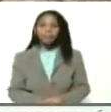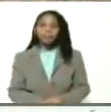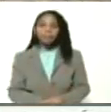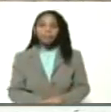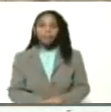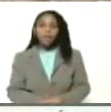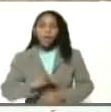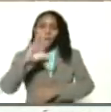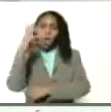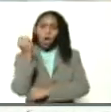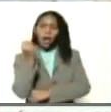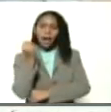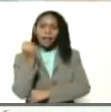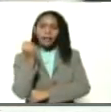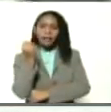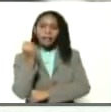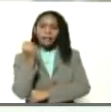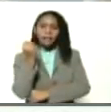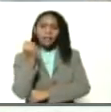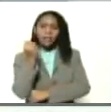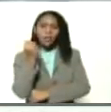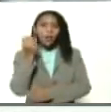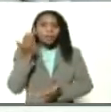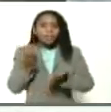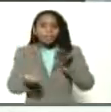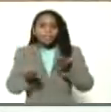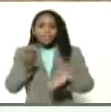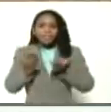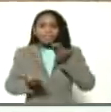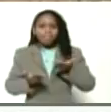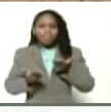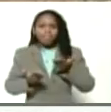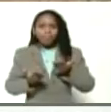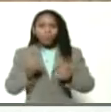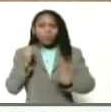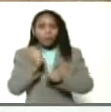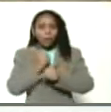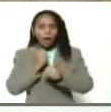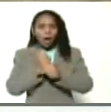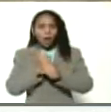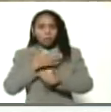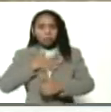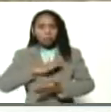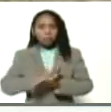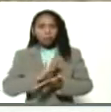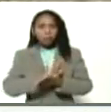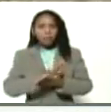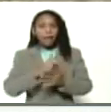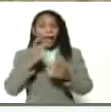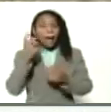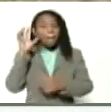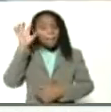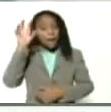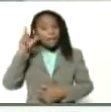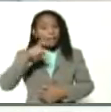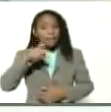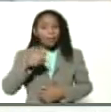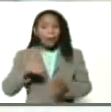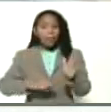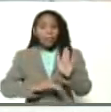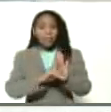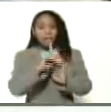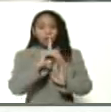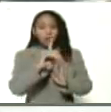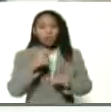lograr un equilibrio una armonía que el país necesita para el desarrollo de su economía